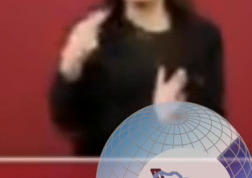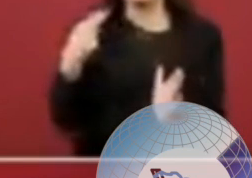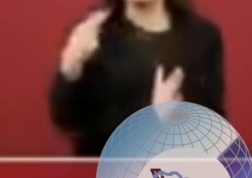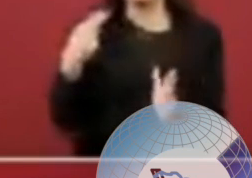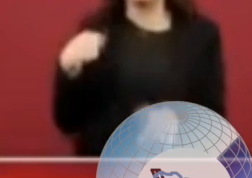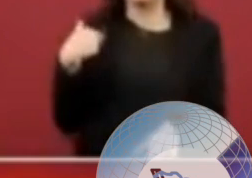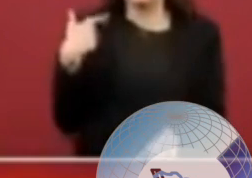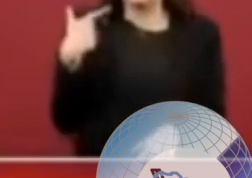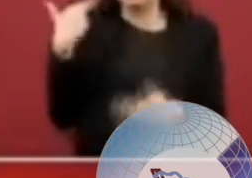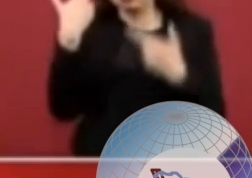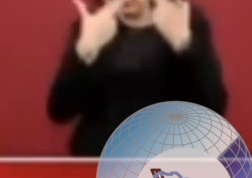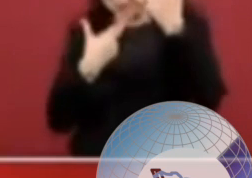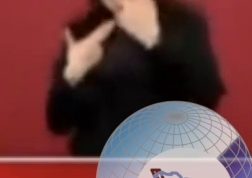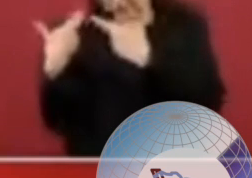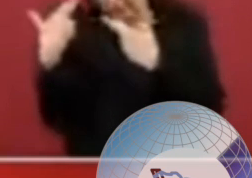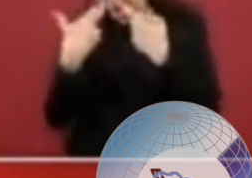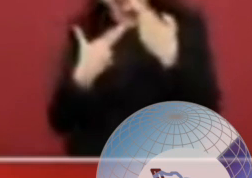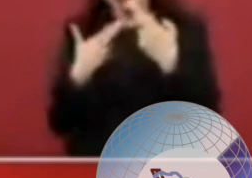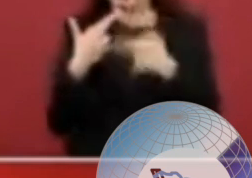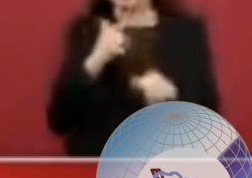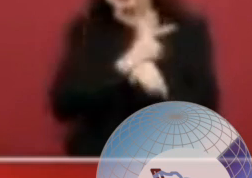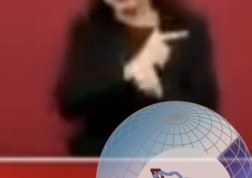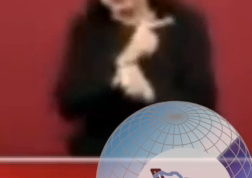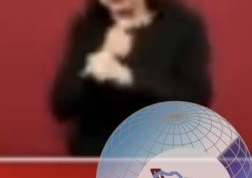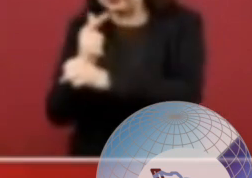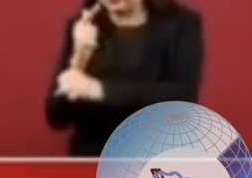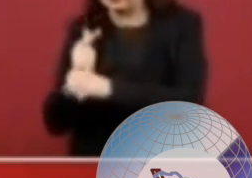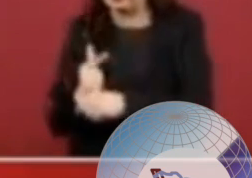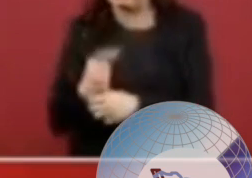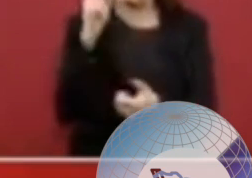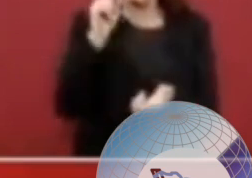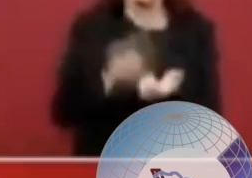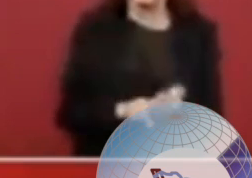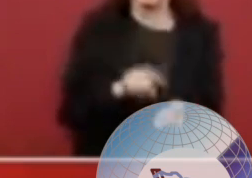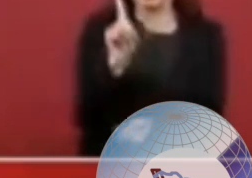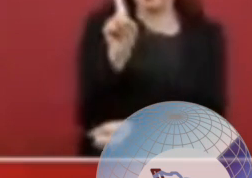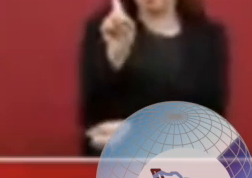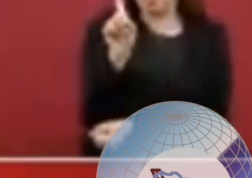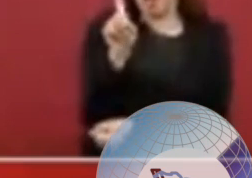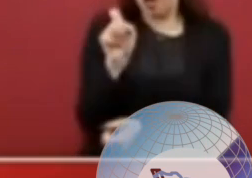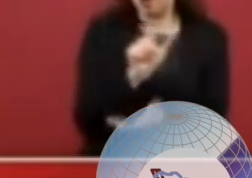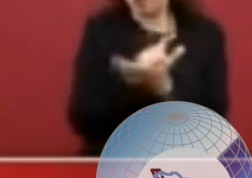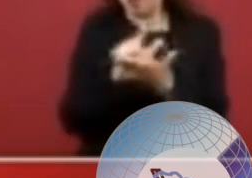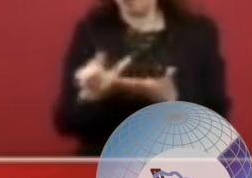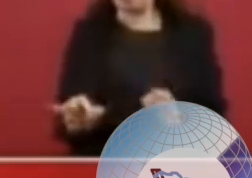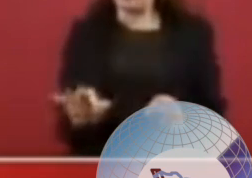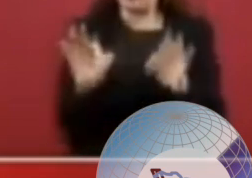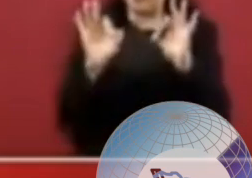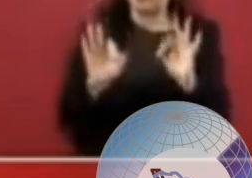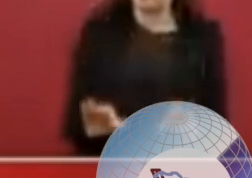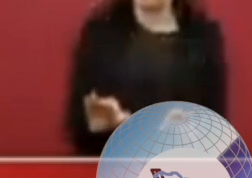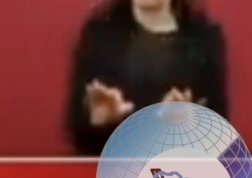sobre la calidad del agua, sobre la no